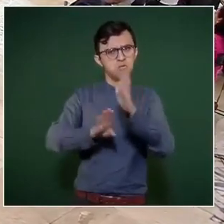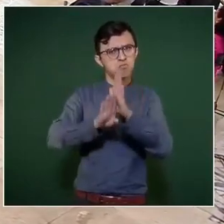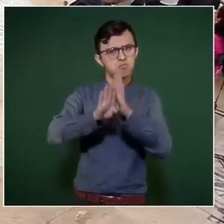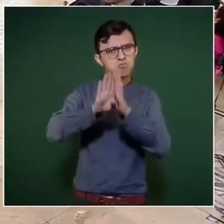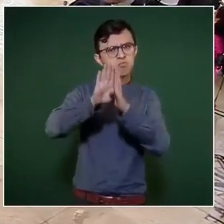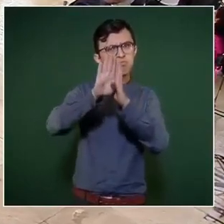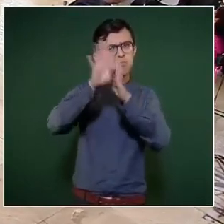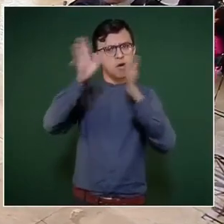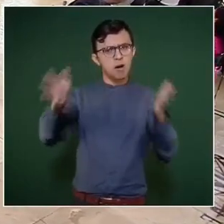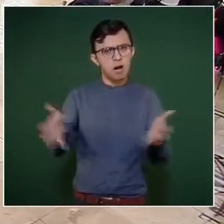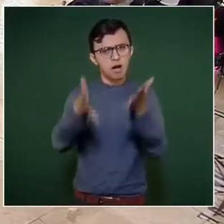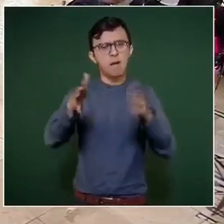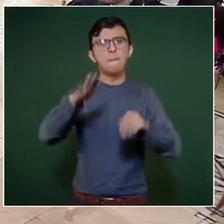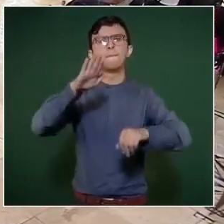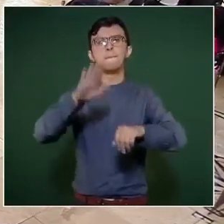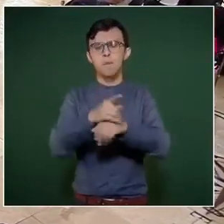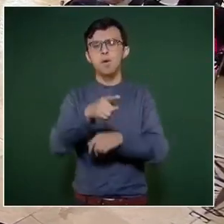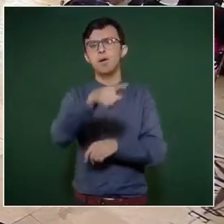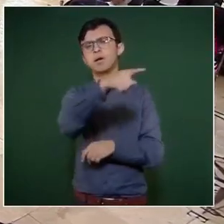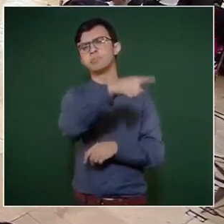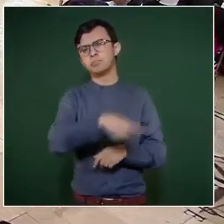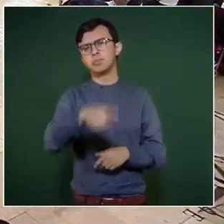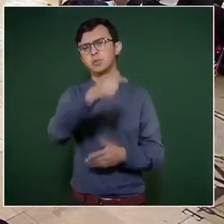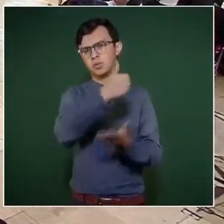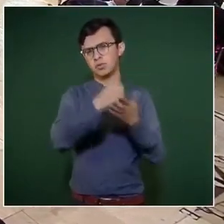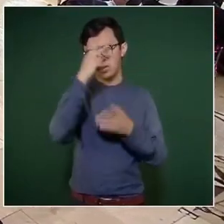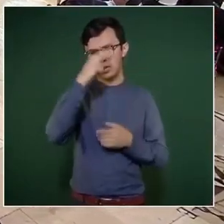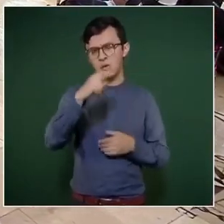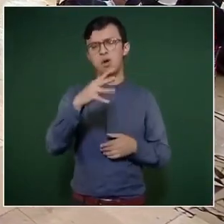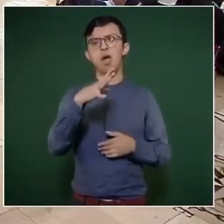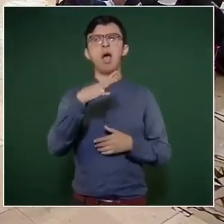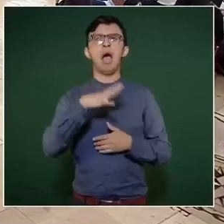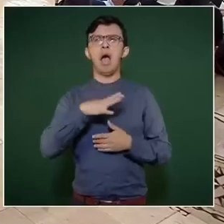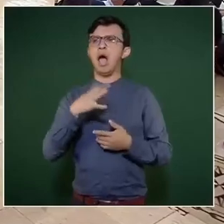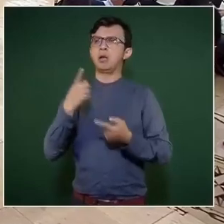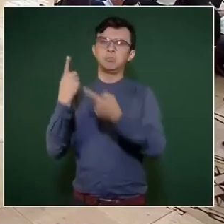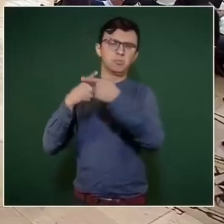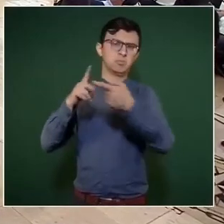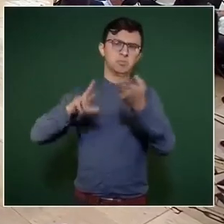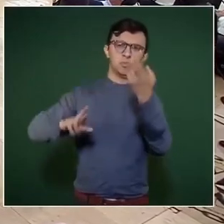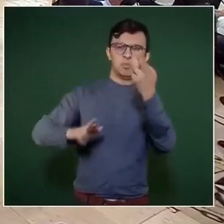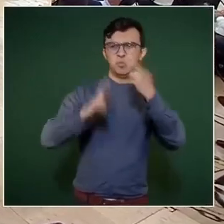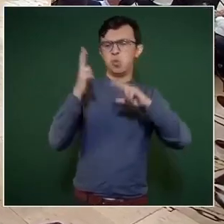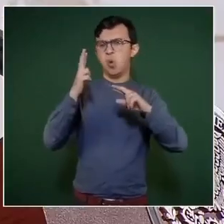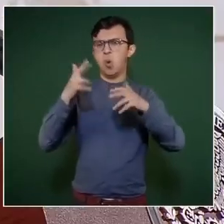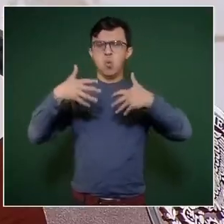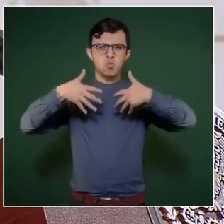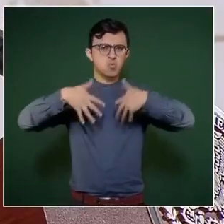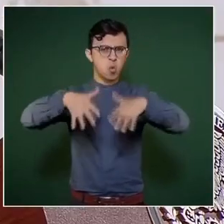porque ahí se han llevado a cabo movimientos sociales